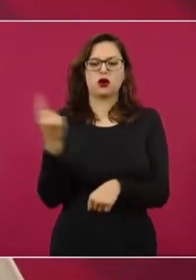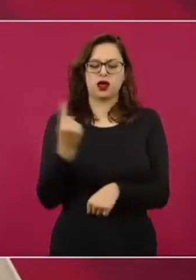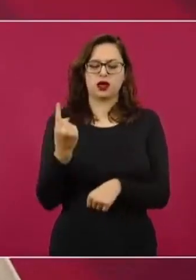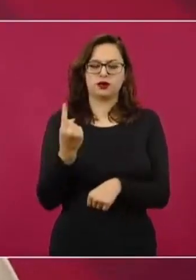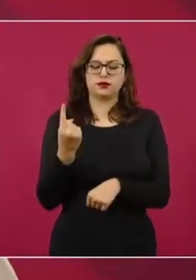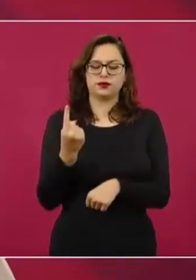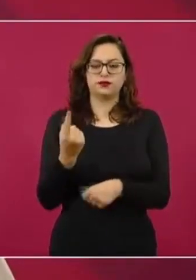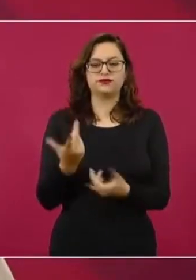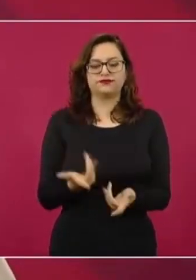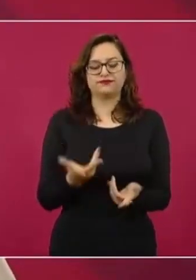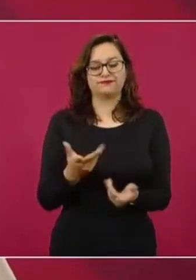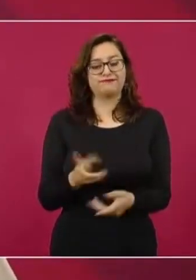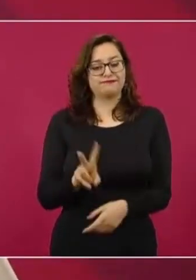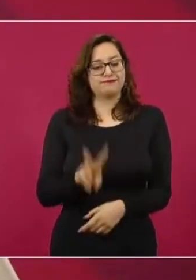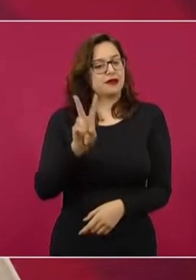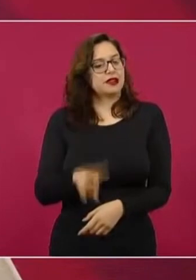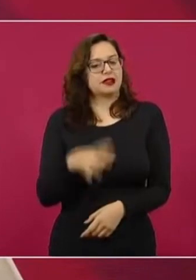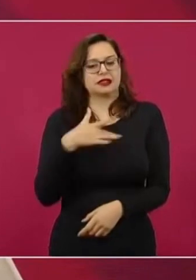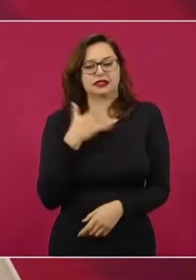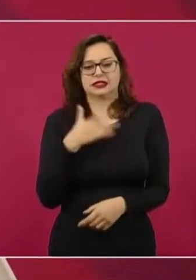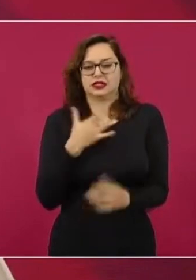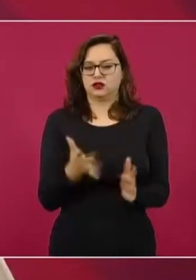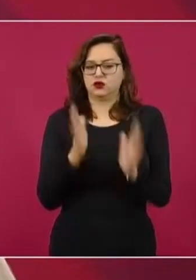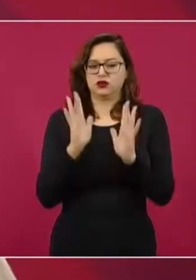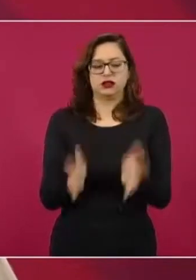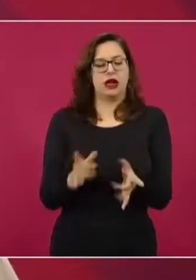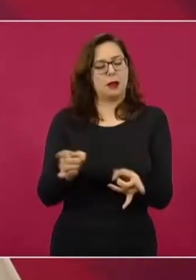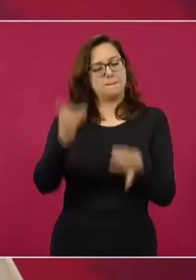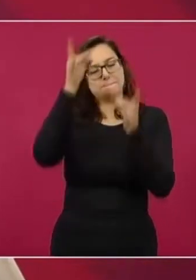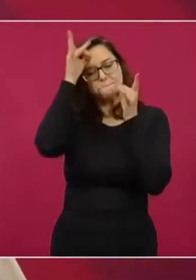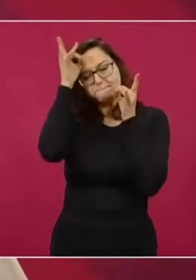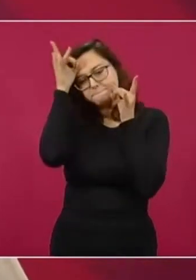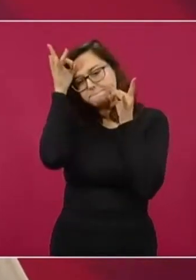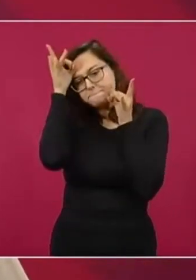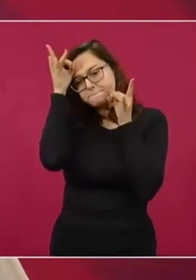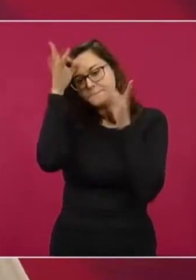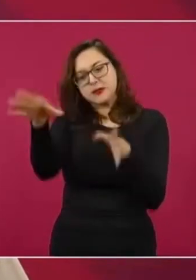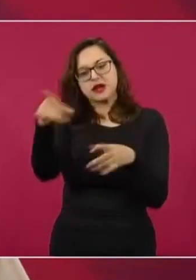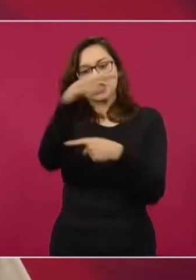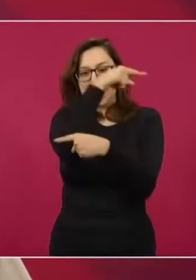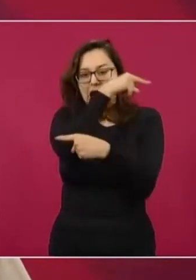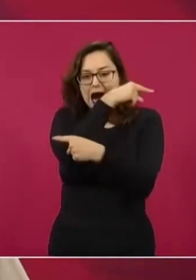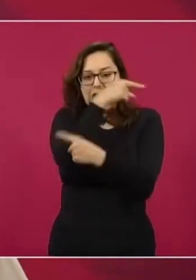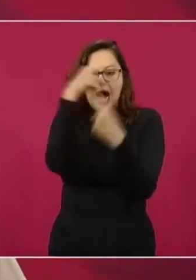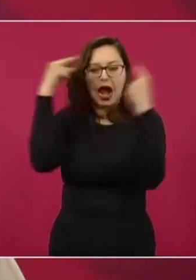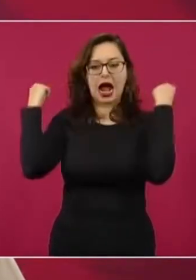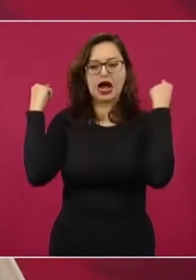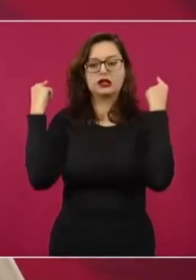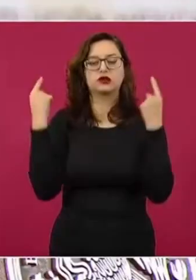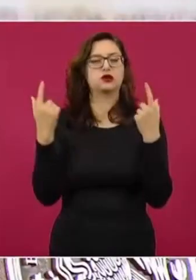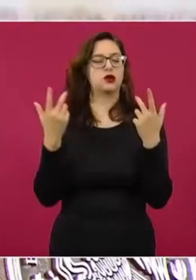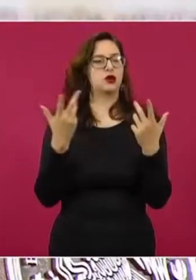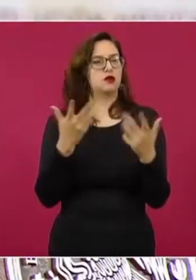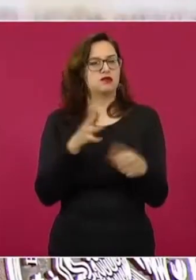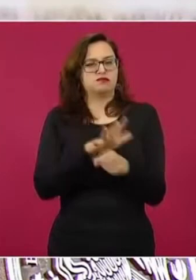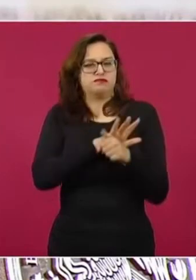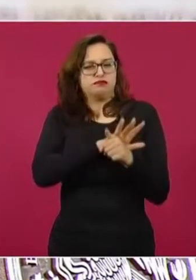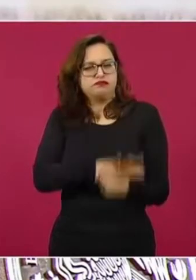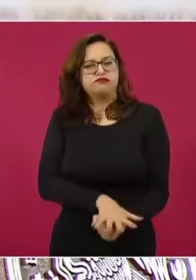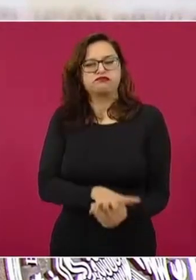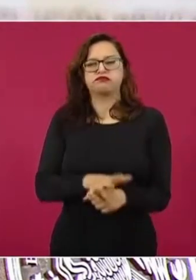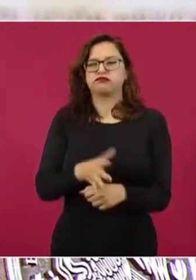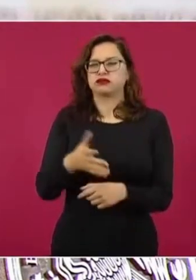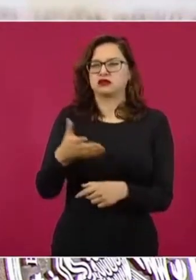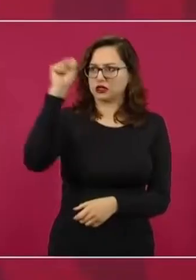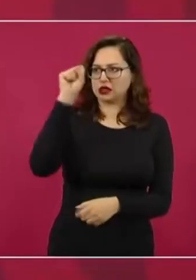el hartazgo que existe entre el gremio petrolero, de tanto acoso, de tanta represión que existe dentro del